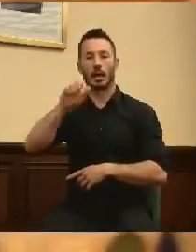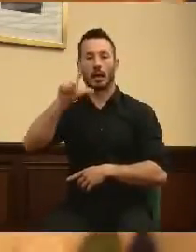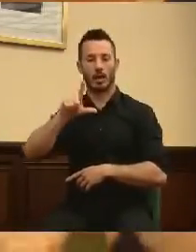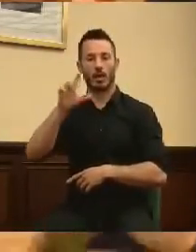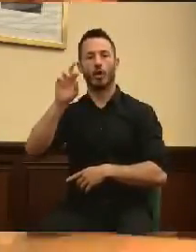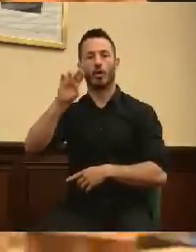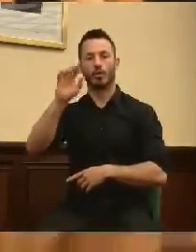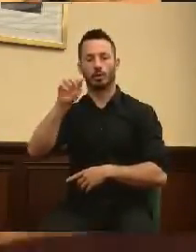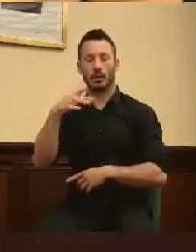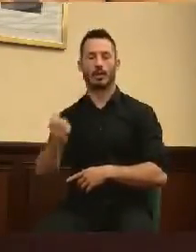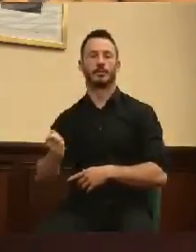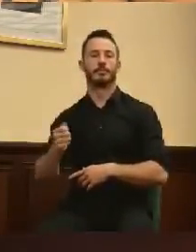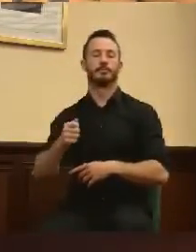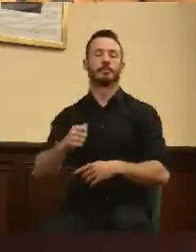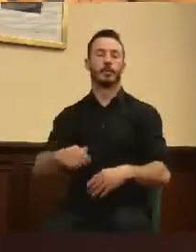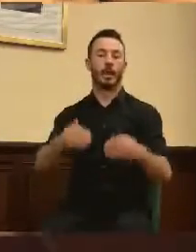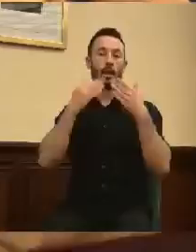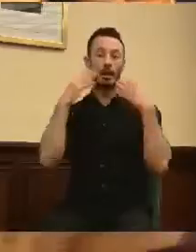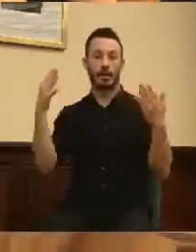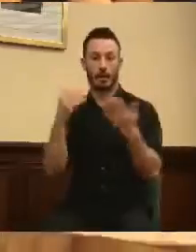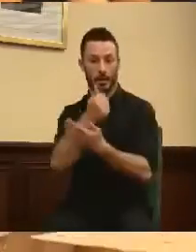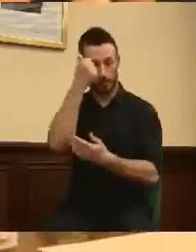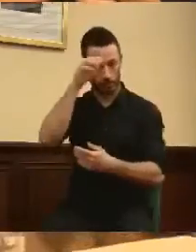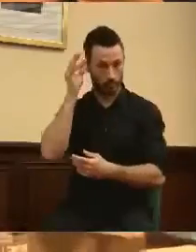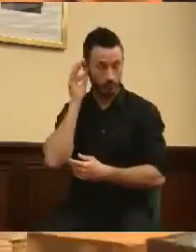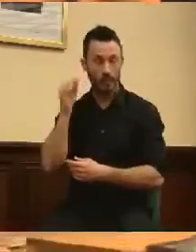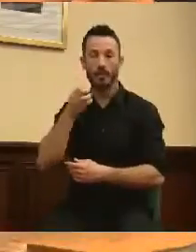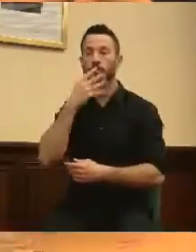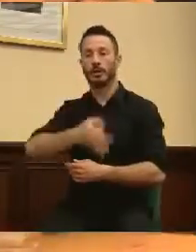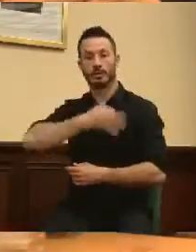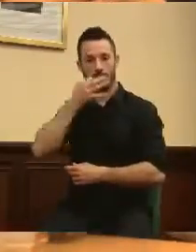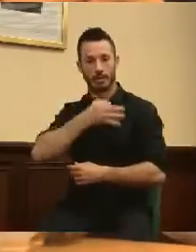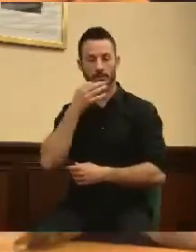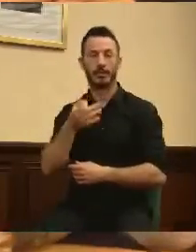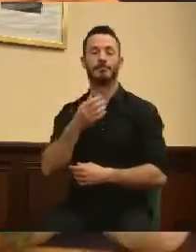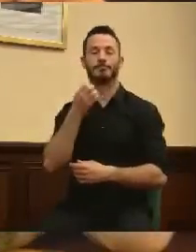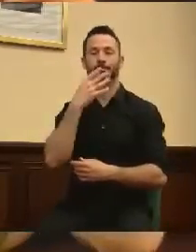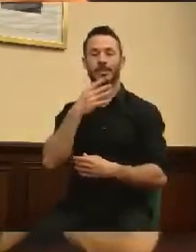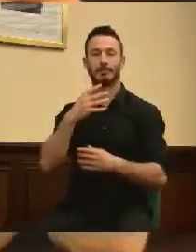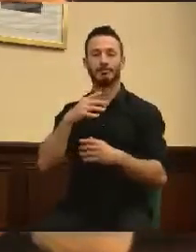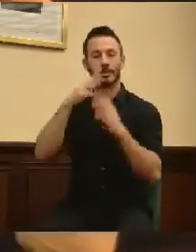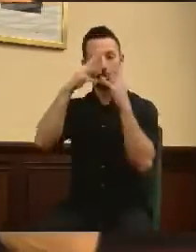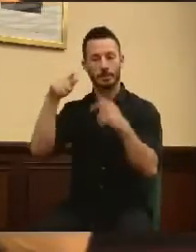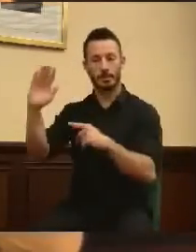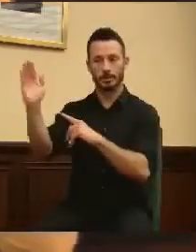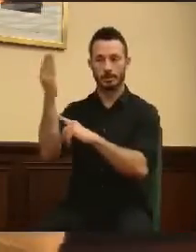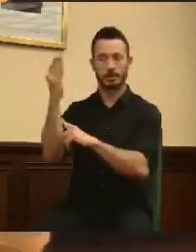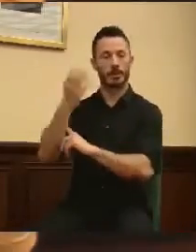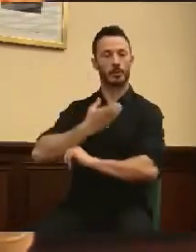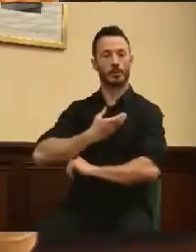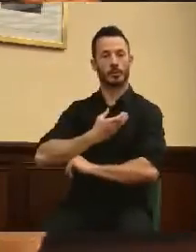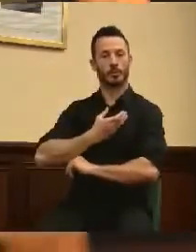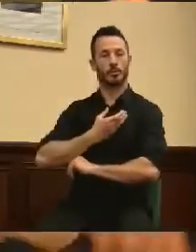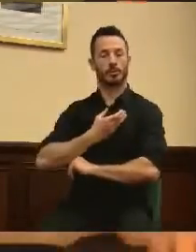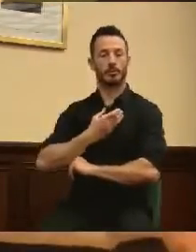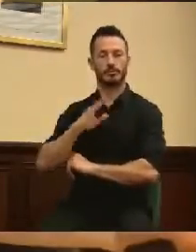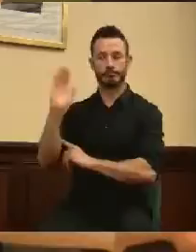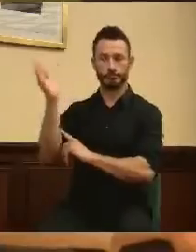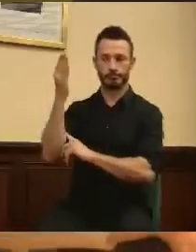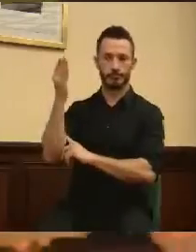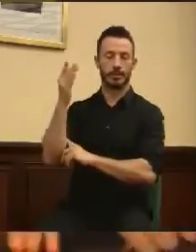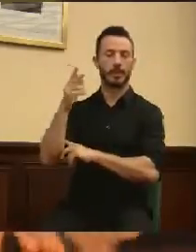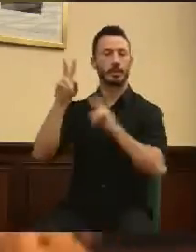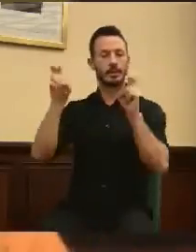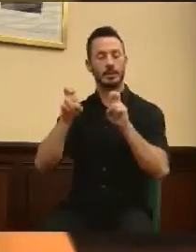todos. Bien, los datos que hoy se nos presentan por parte del Gobierno municipal con respecto a la